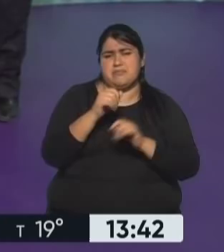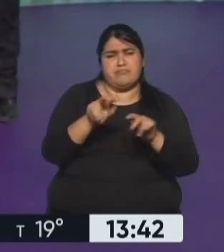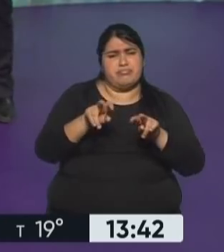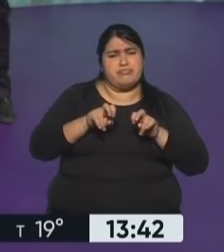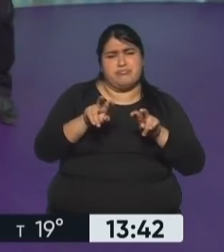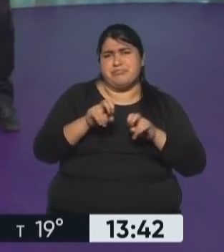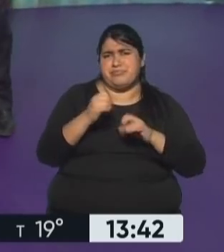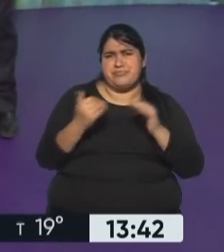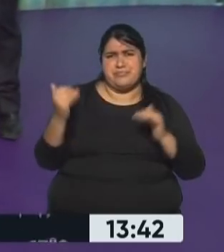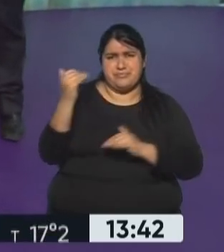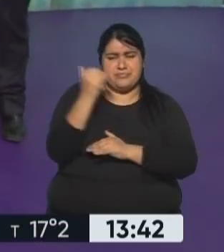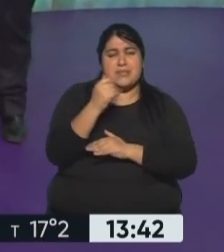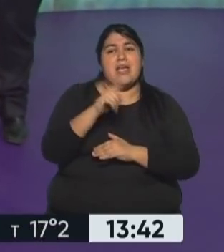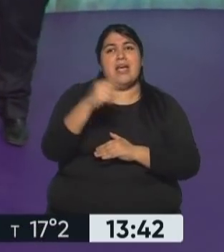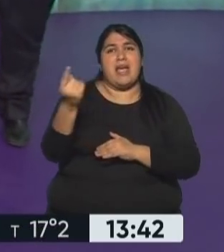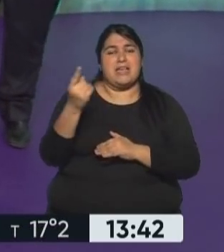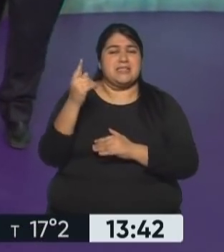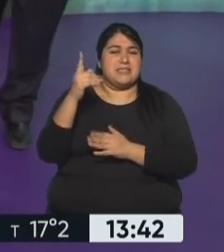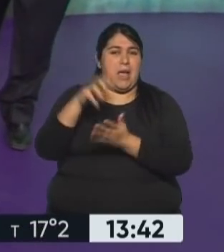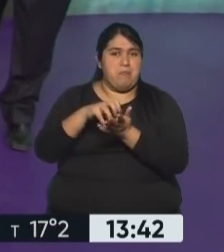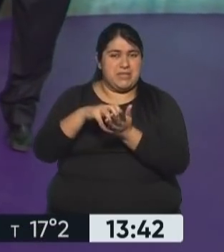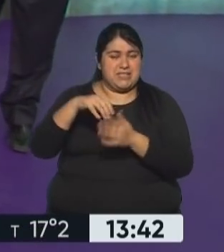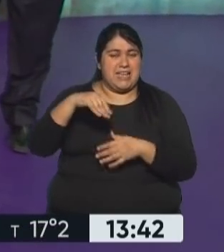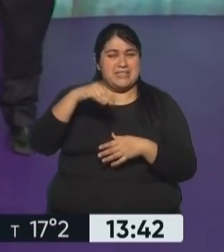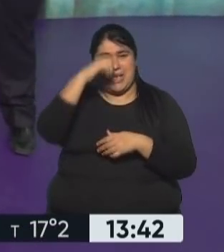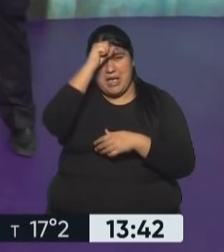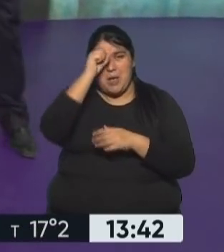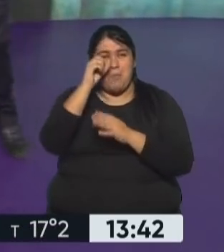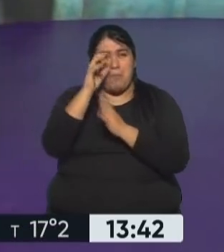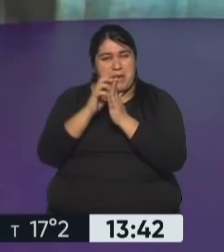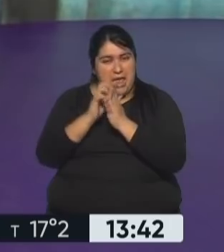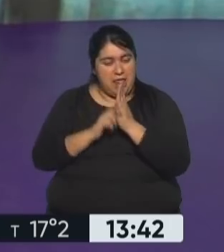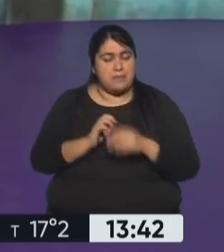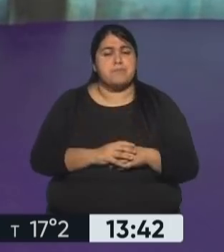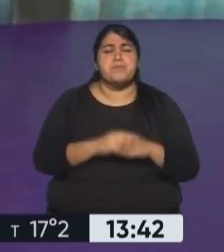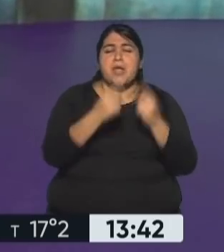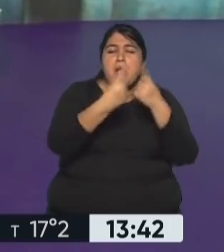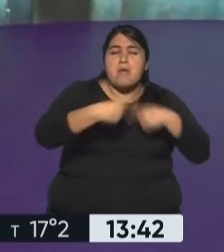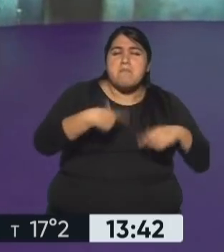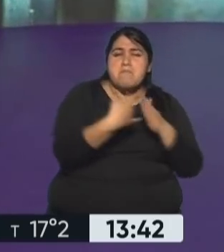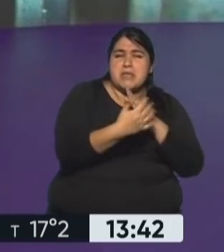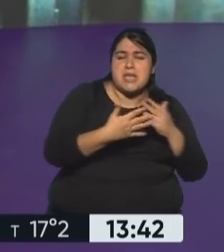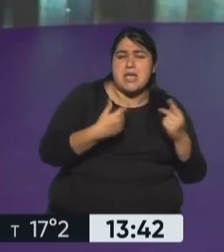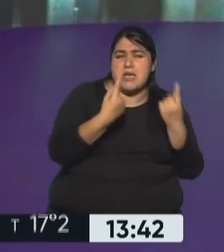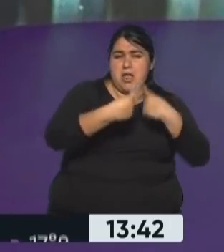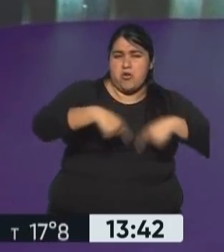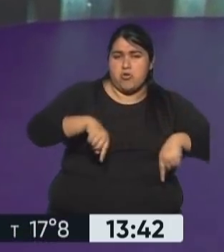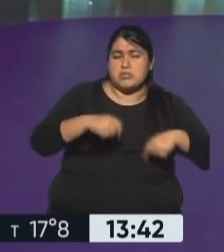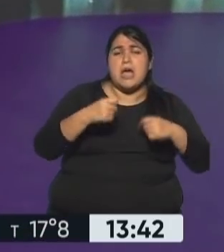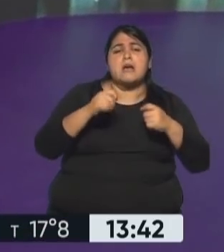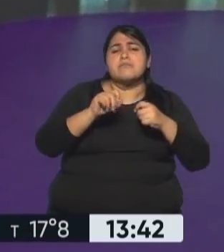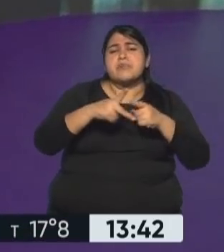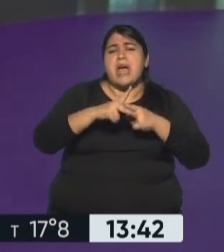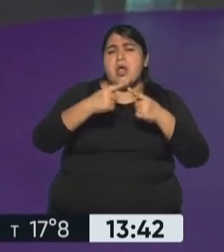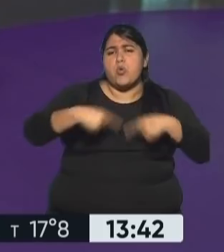las empresas mineras. Dos aspectos que tienen que ver con materias primas, con recursos naturales que tiene